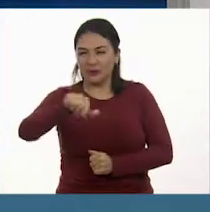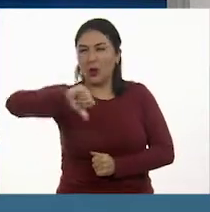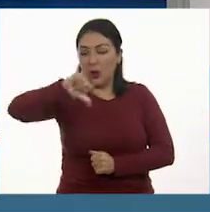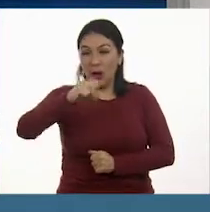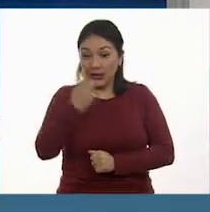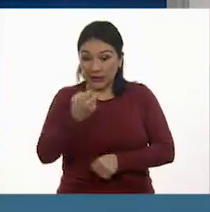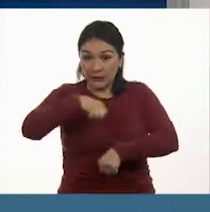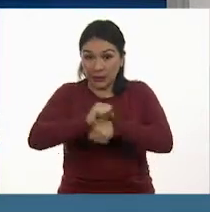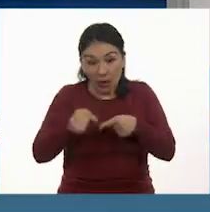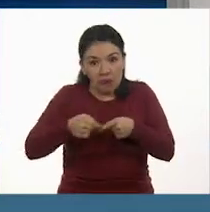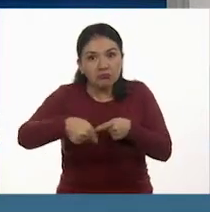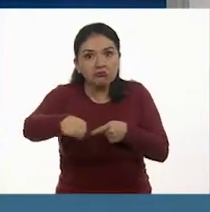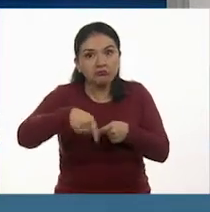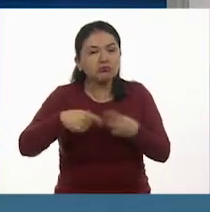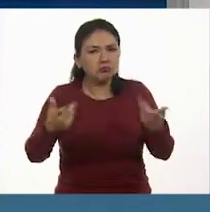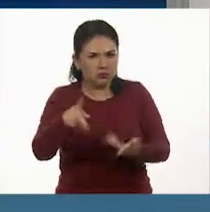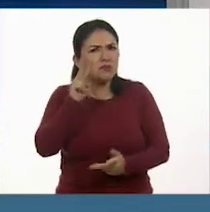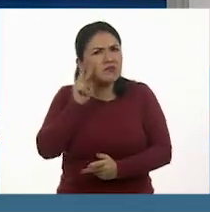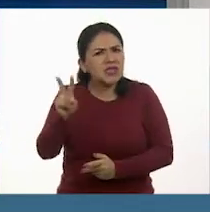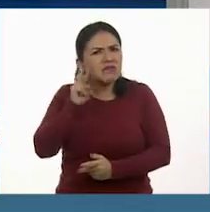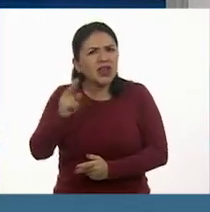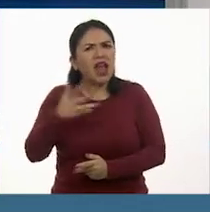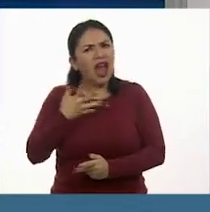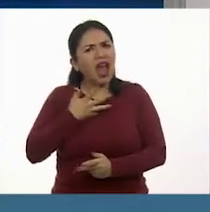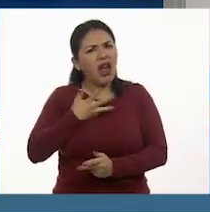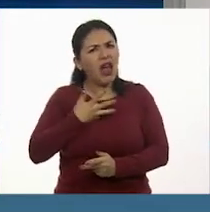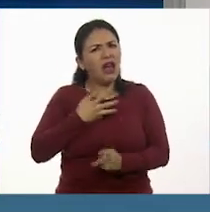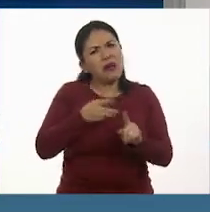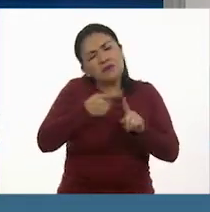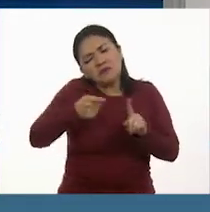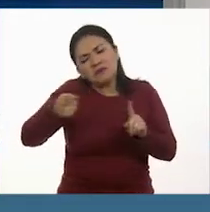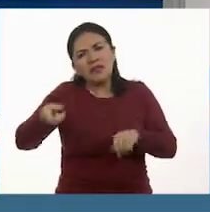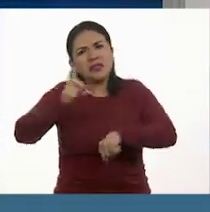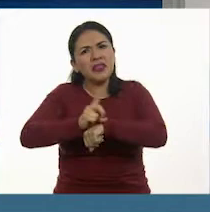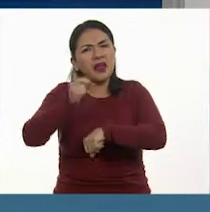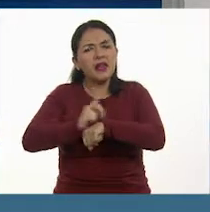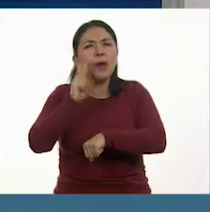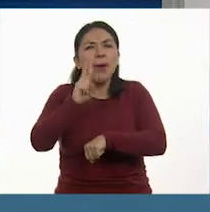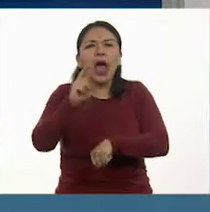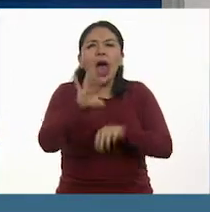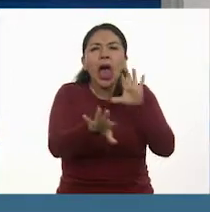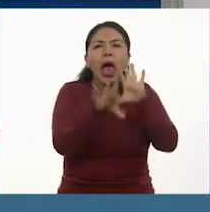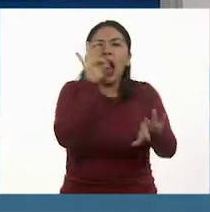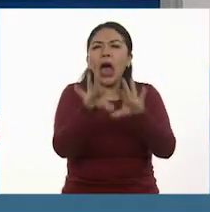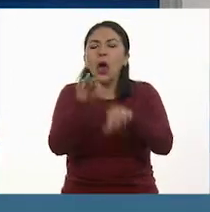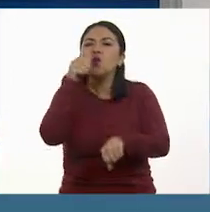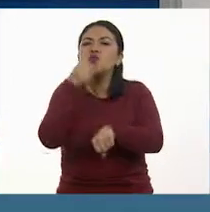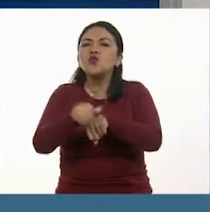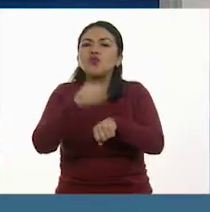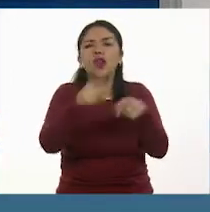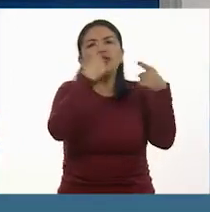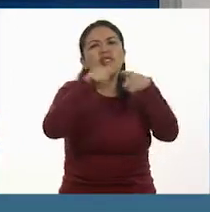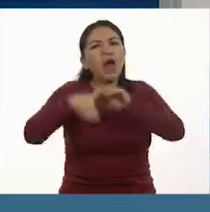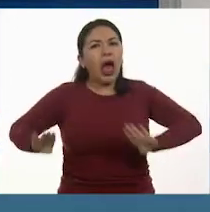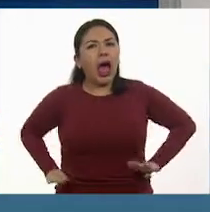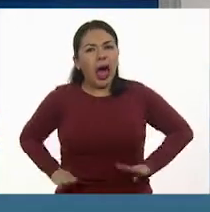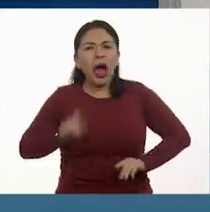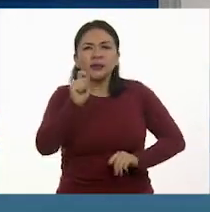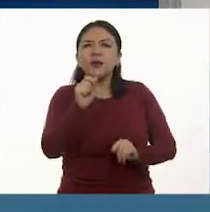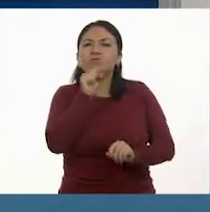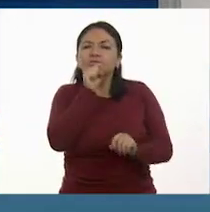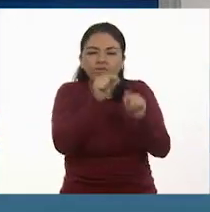esta semana, pues no sé si han visto que a lo largo de ella hemos localizado números de distinto tipo en la recta numérica.